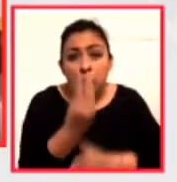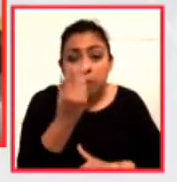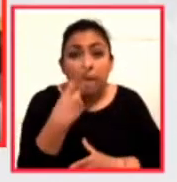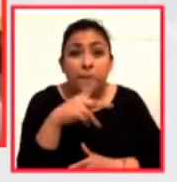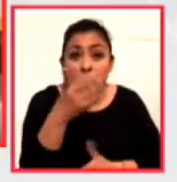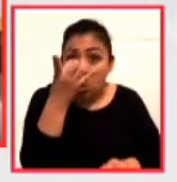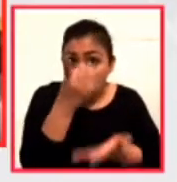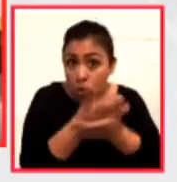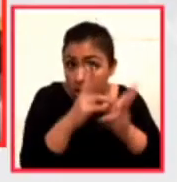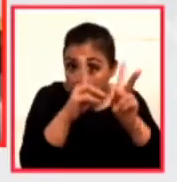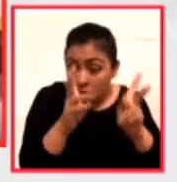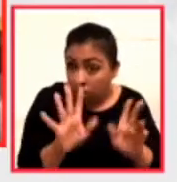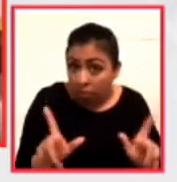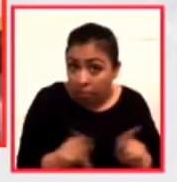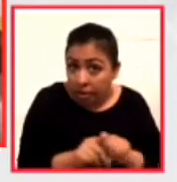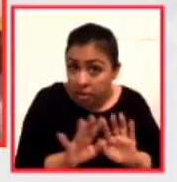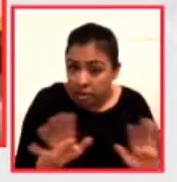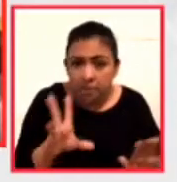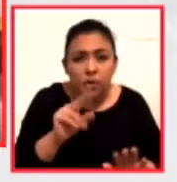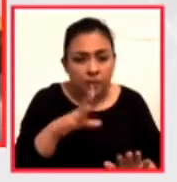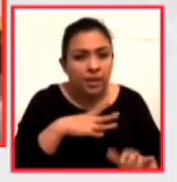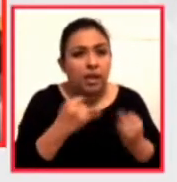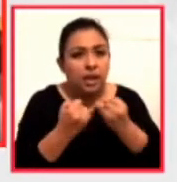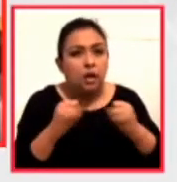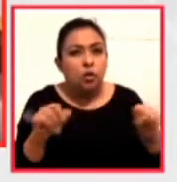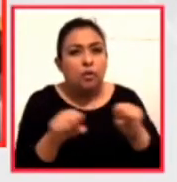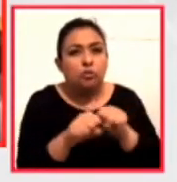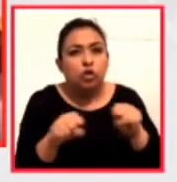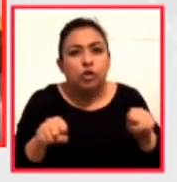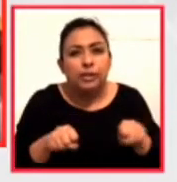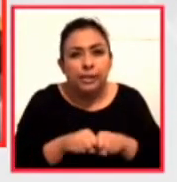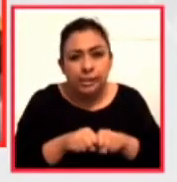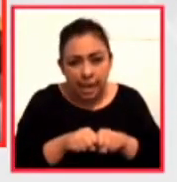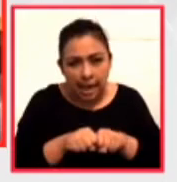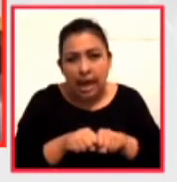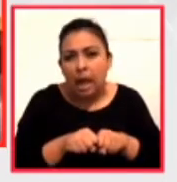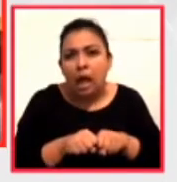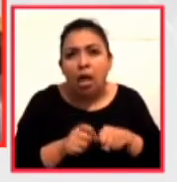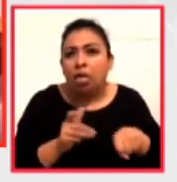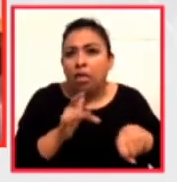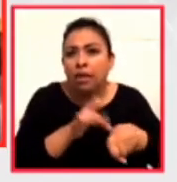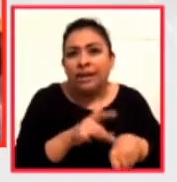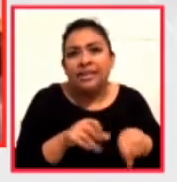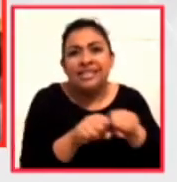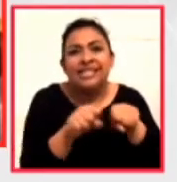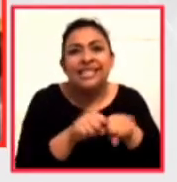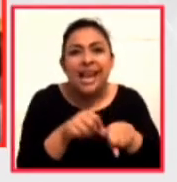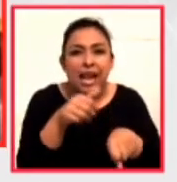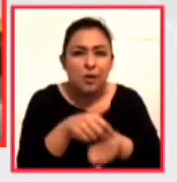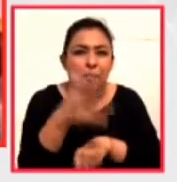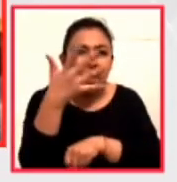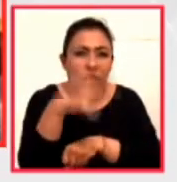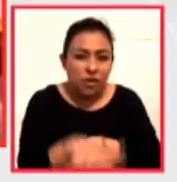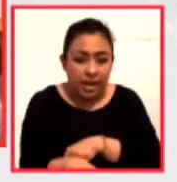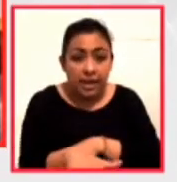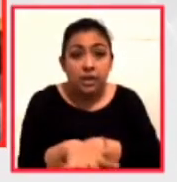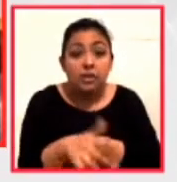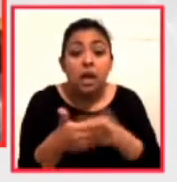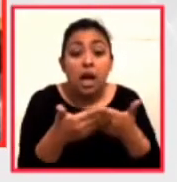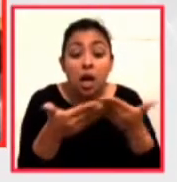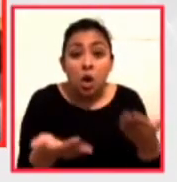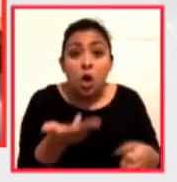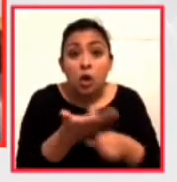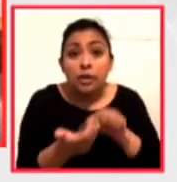estamos sacando inauguramos una sala remota desmaterializada la sala 10 donde por ejemplo en este momento estamos